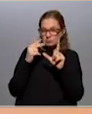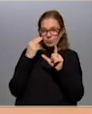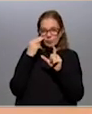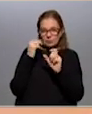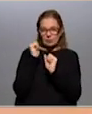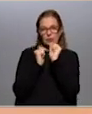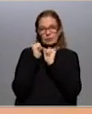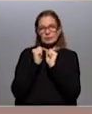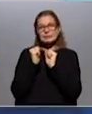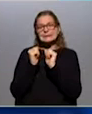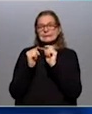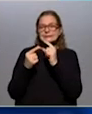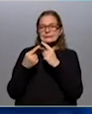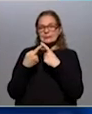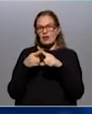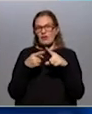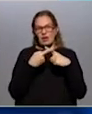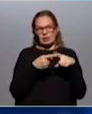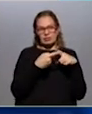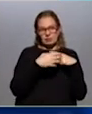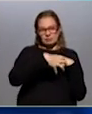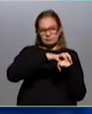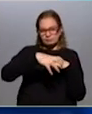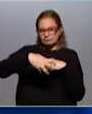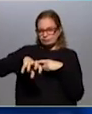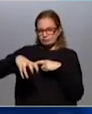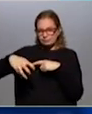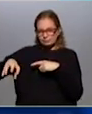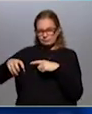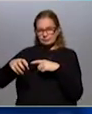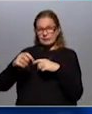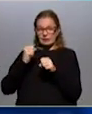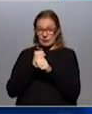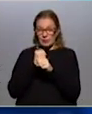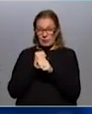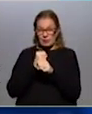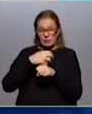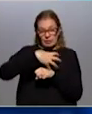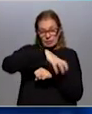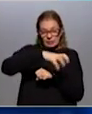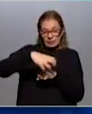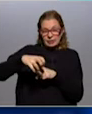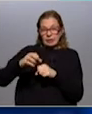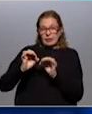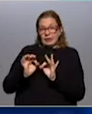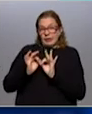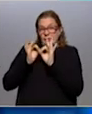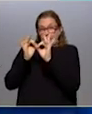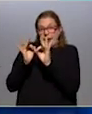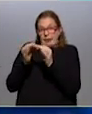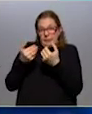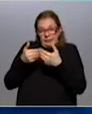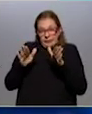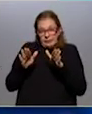impactos bastante asimétricos del punto de vista de los sectores de actividad. Vos tenés sectores que lograron una reapertura